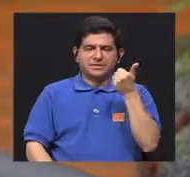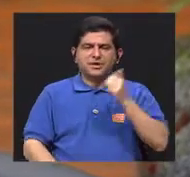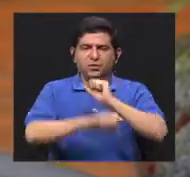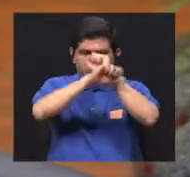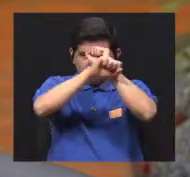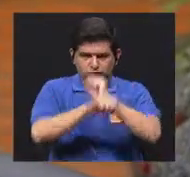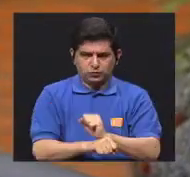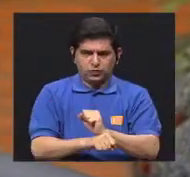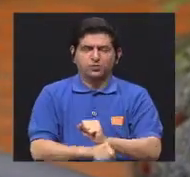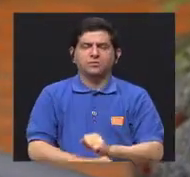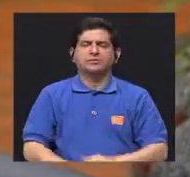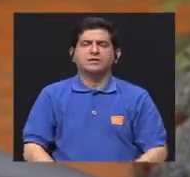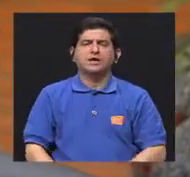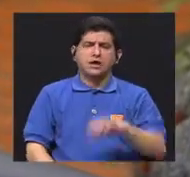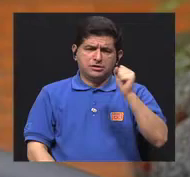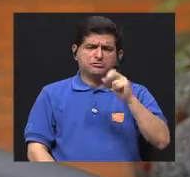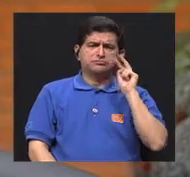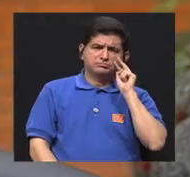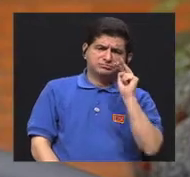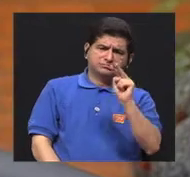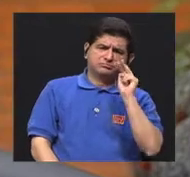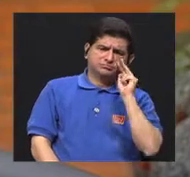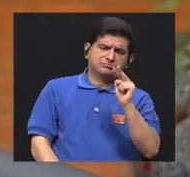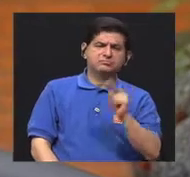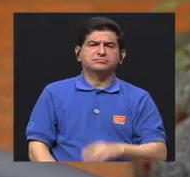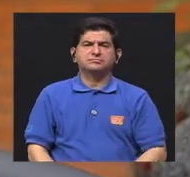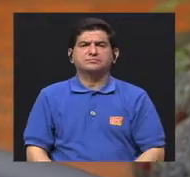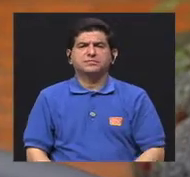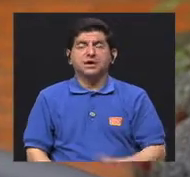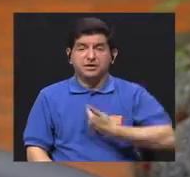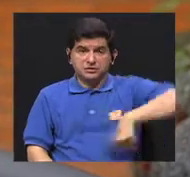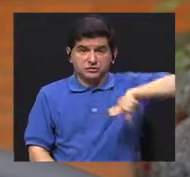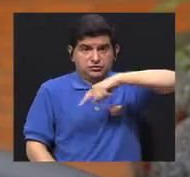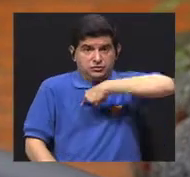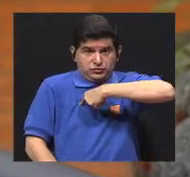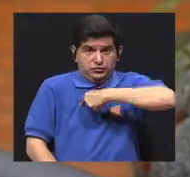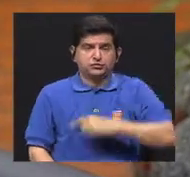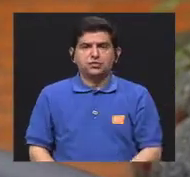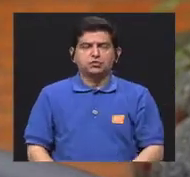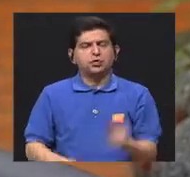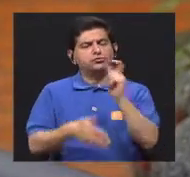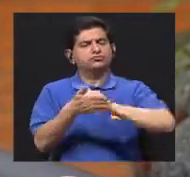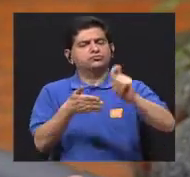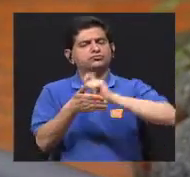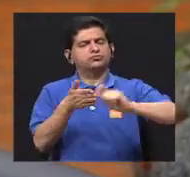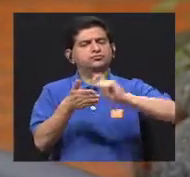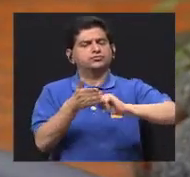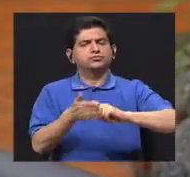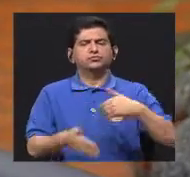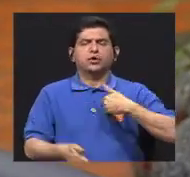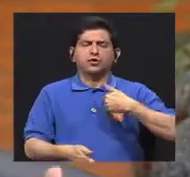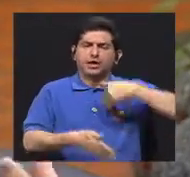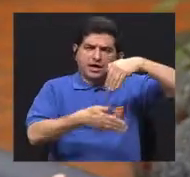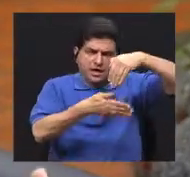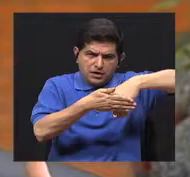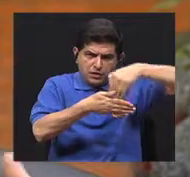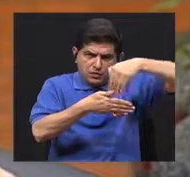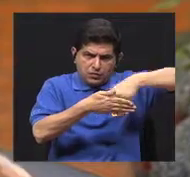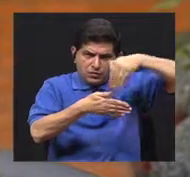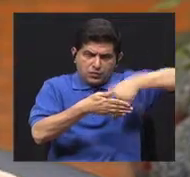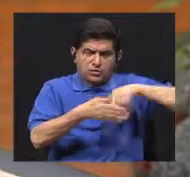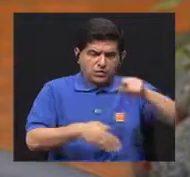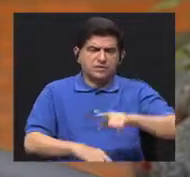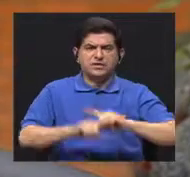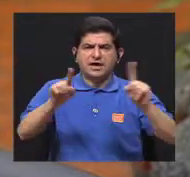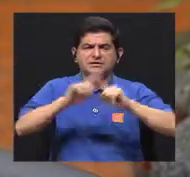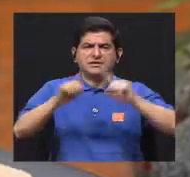sus hábitos. Entonces, sí se ha visto que, por ejemplo, cuando nosotros escribimos, cuando llevamos un registro de